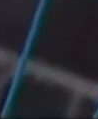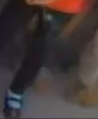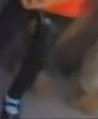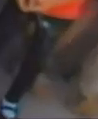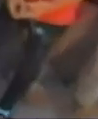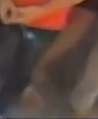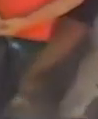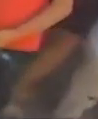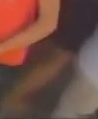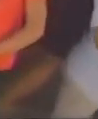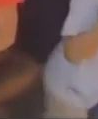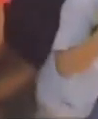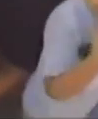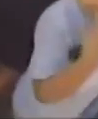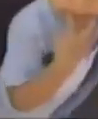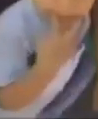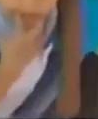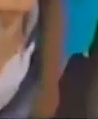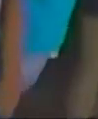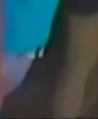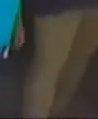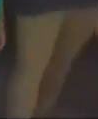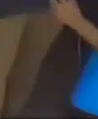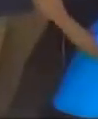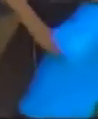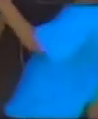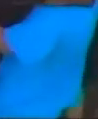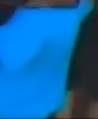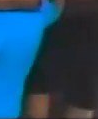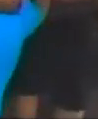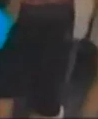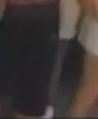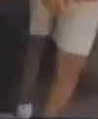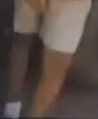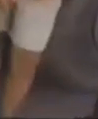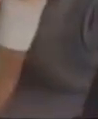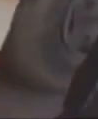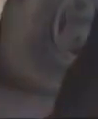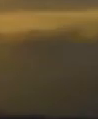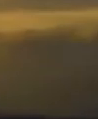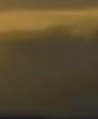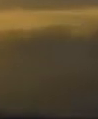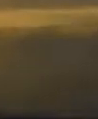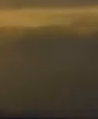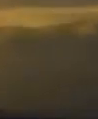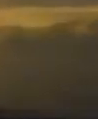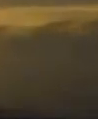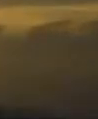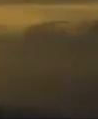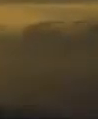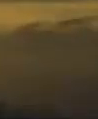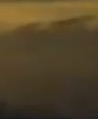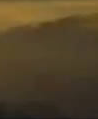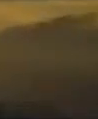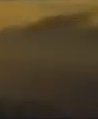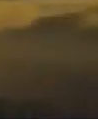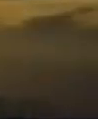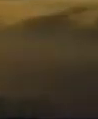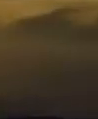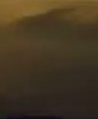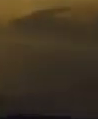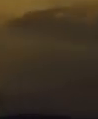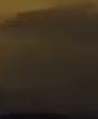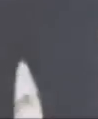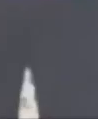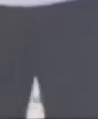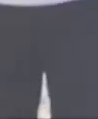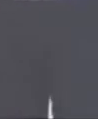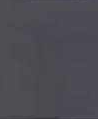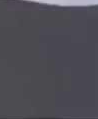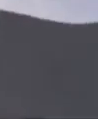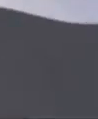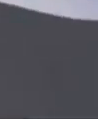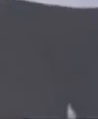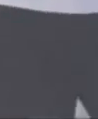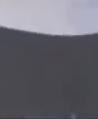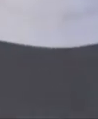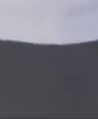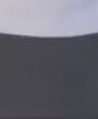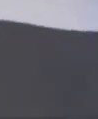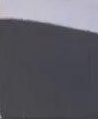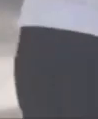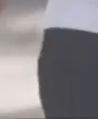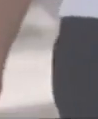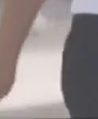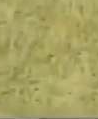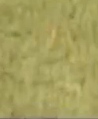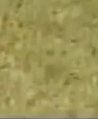Los niños de Guatemala tienen un buen futuro, porque los papás estamos